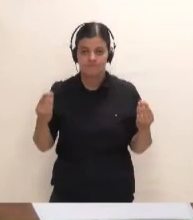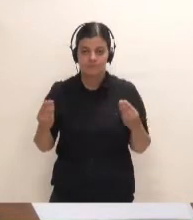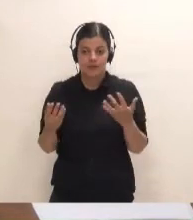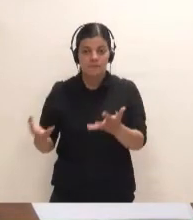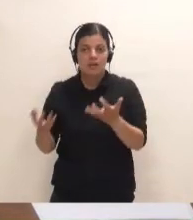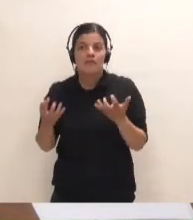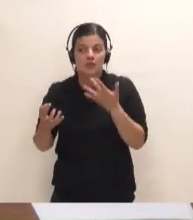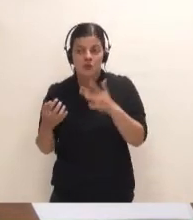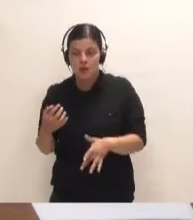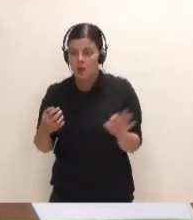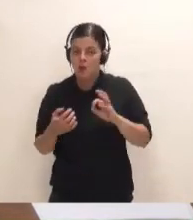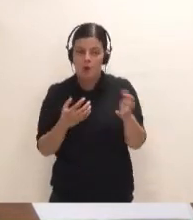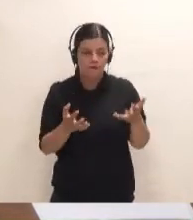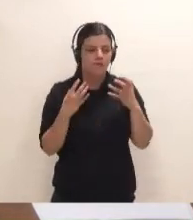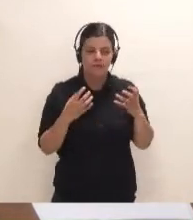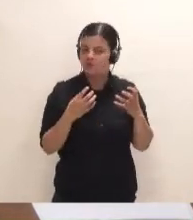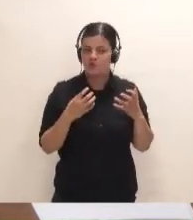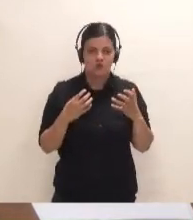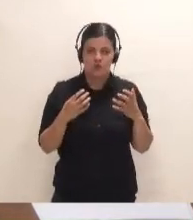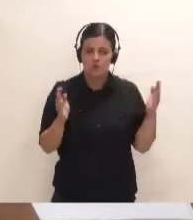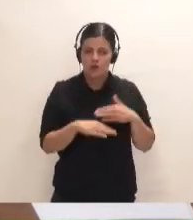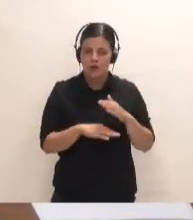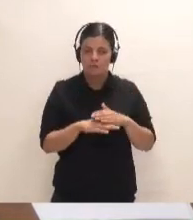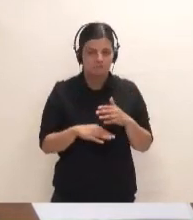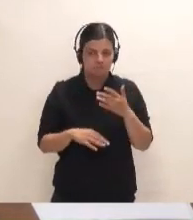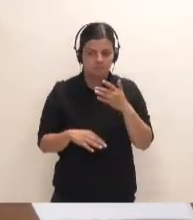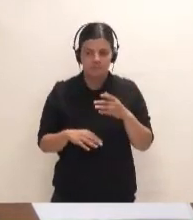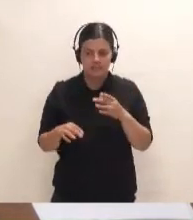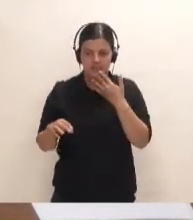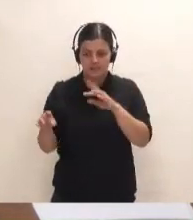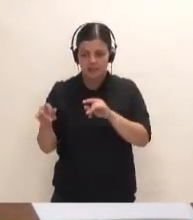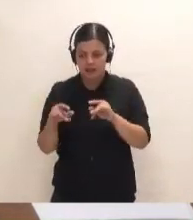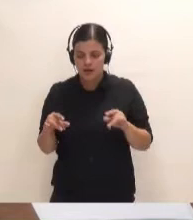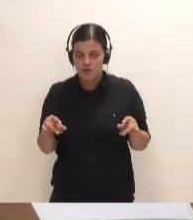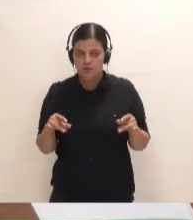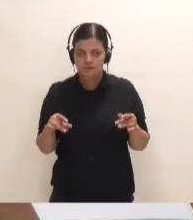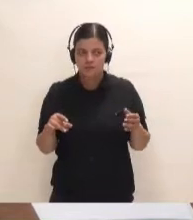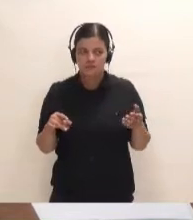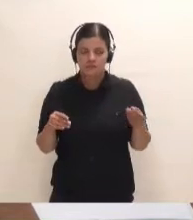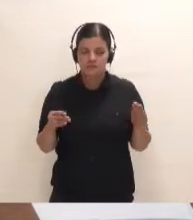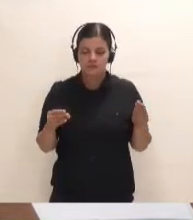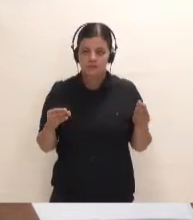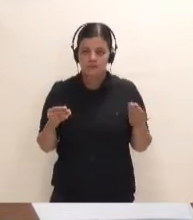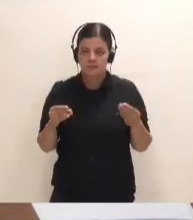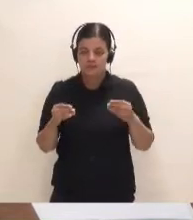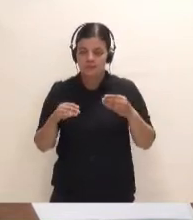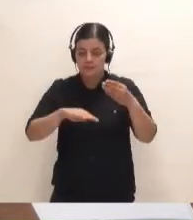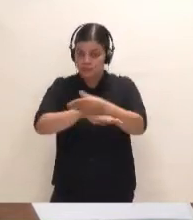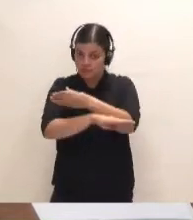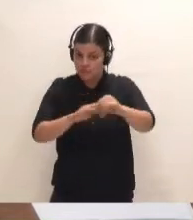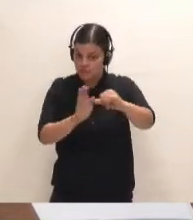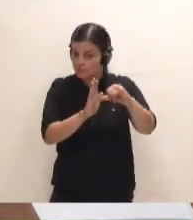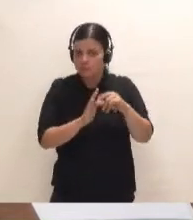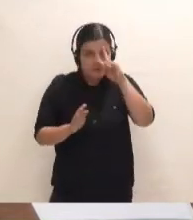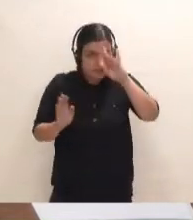beneficiar o dejar de beneficiar tener los terrenos cercanos al puerto. Lo que